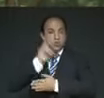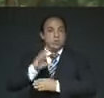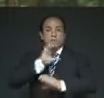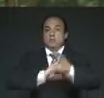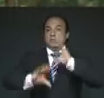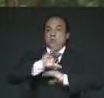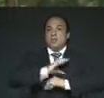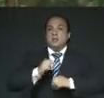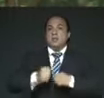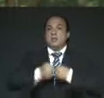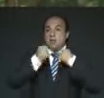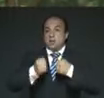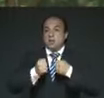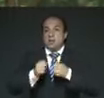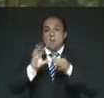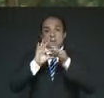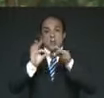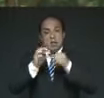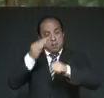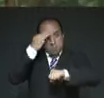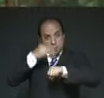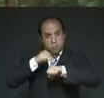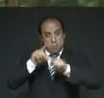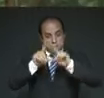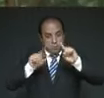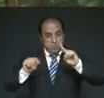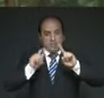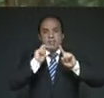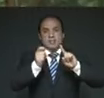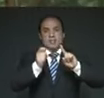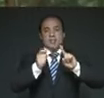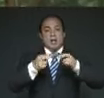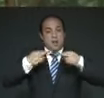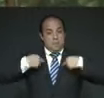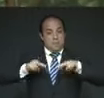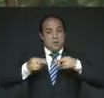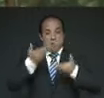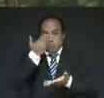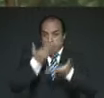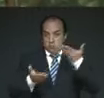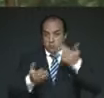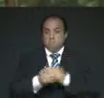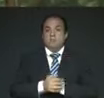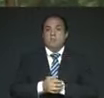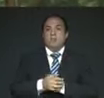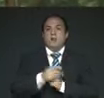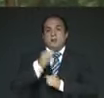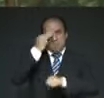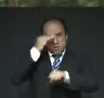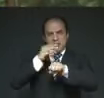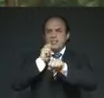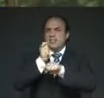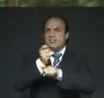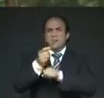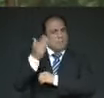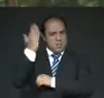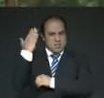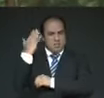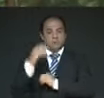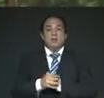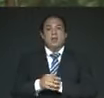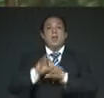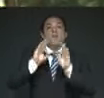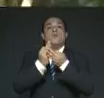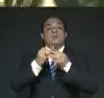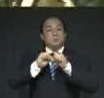de que hablar de nuestra memoria como nación es hablar del presente, porque la memoria no es el pasado, sino la manera en que como sociedad